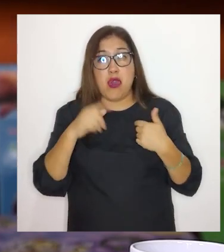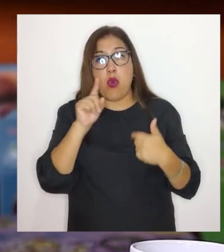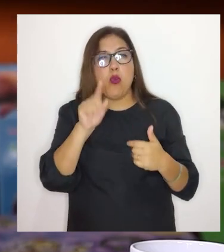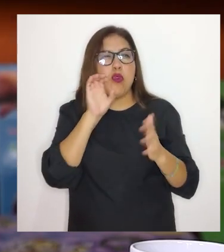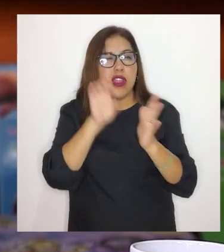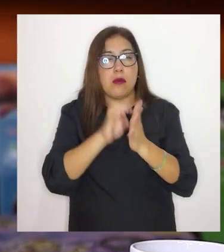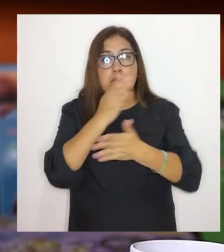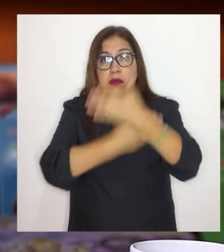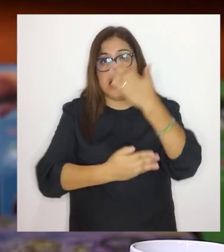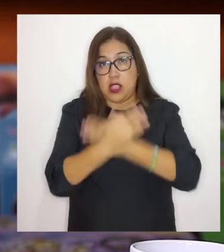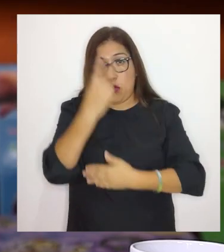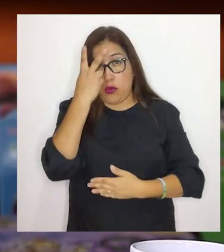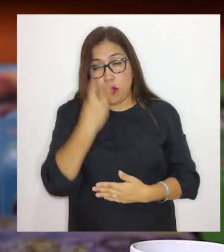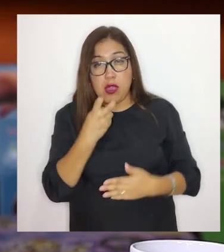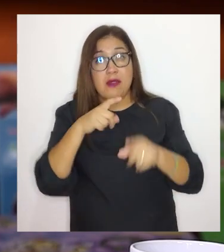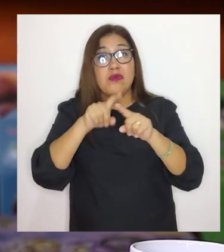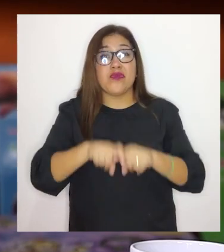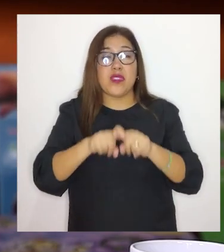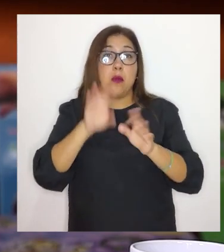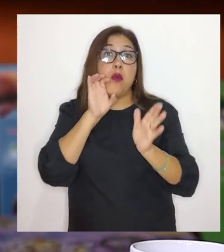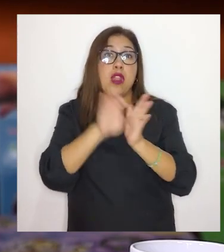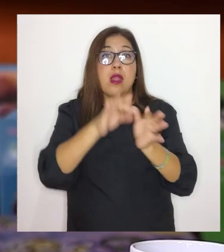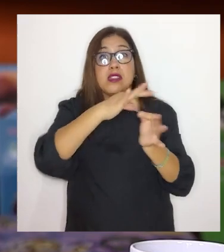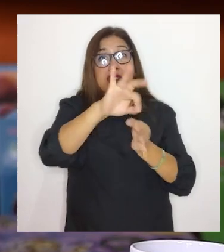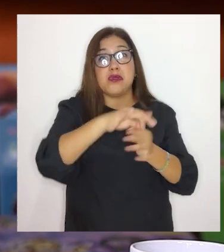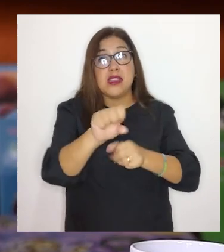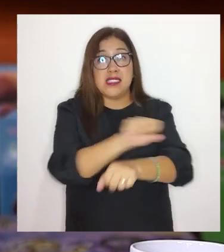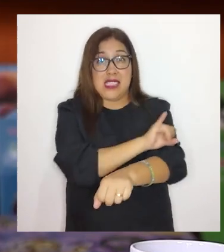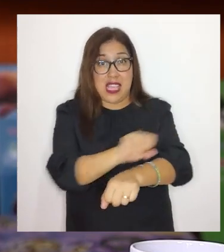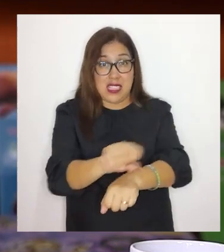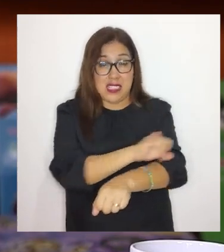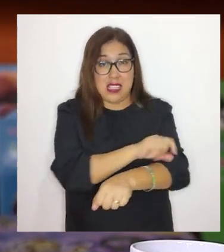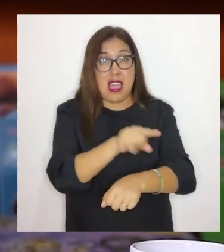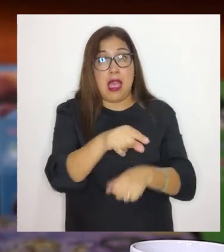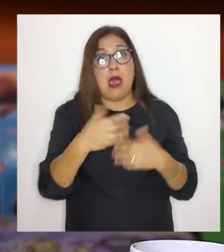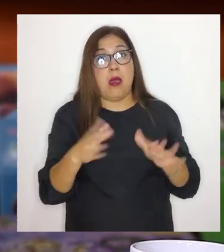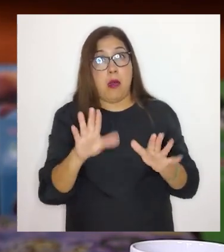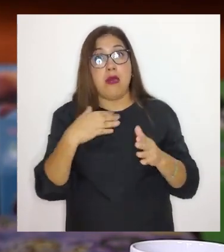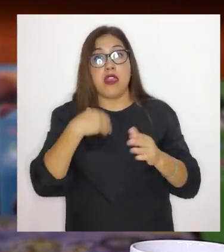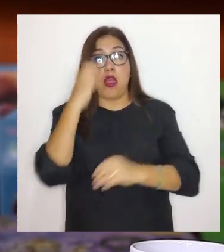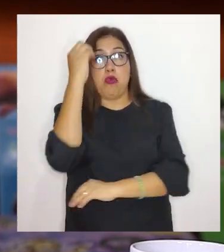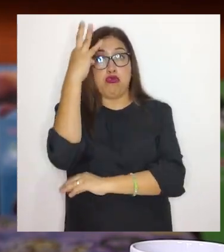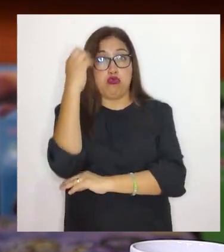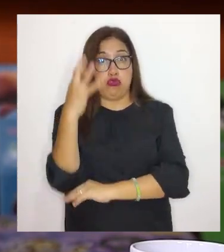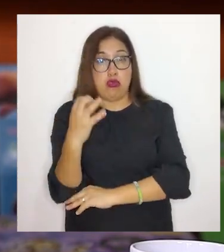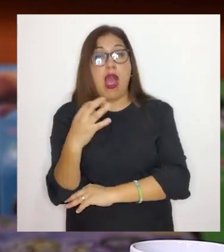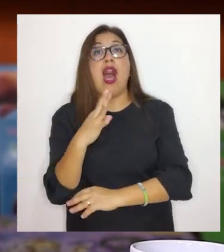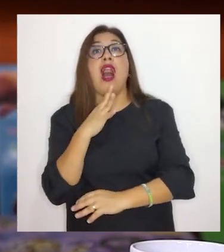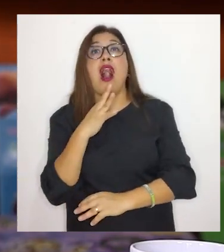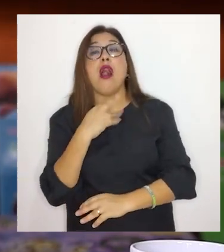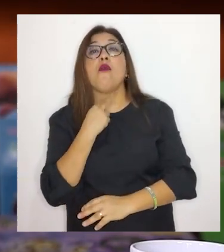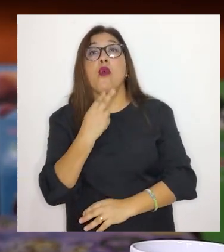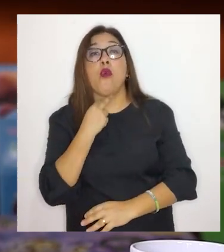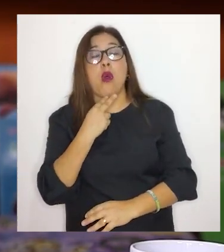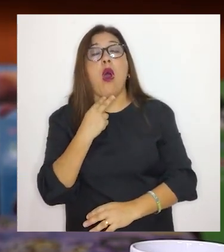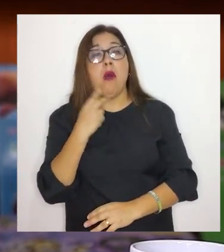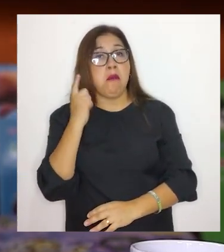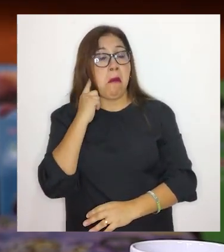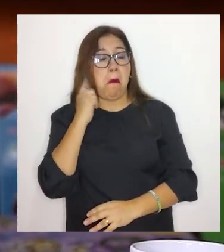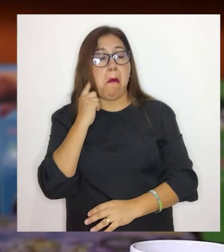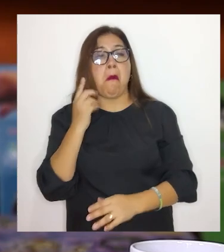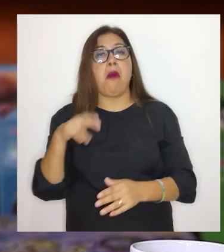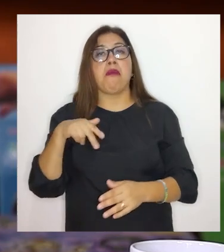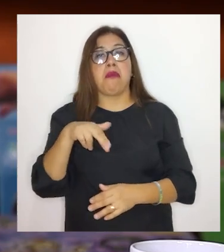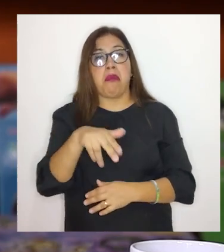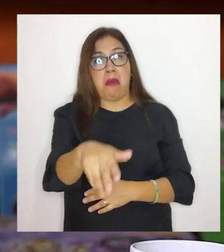discapacidad visual, de repente en el distrito de San Isidro, donde hasta hay semáforos que tienen voz, que en